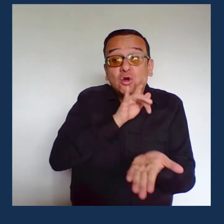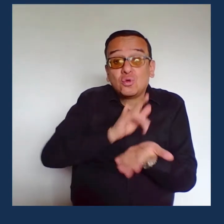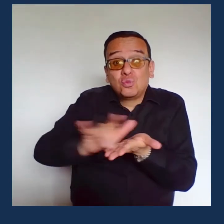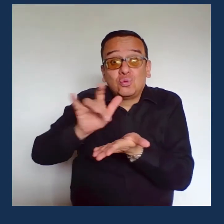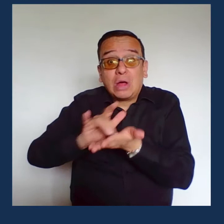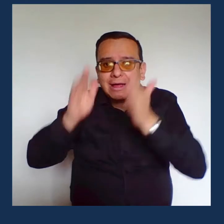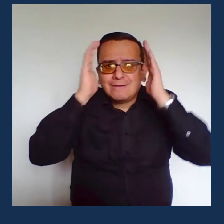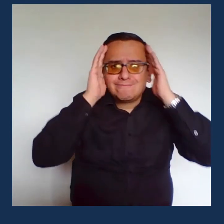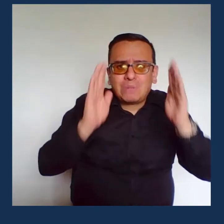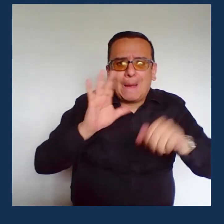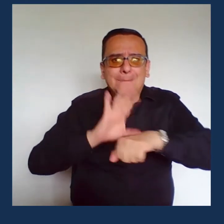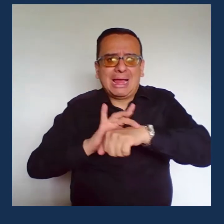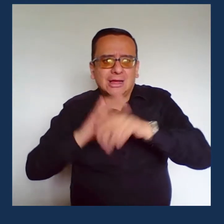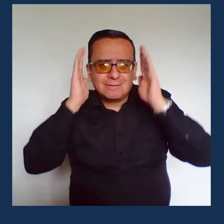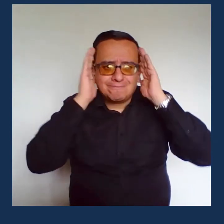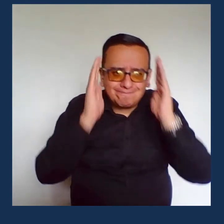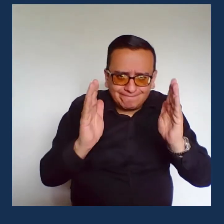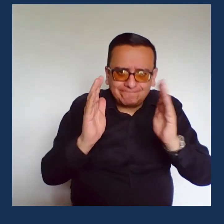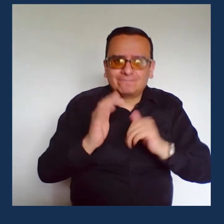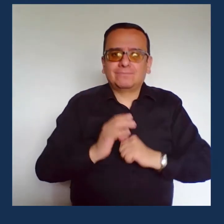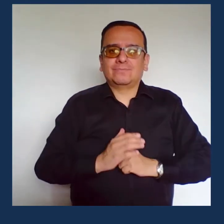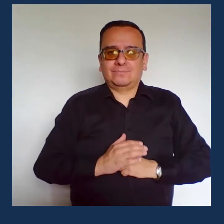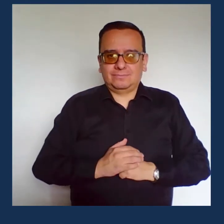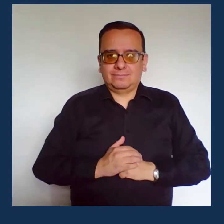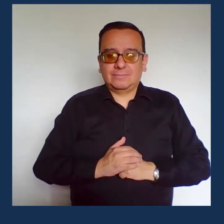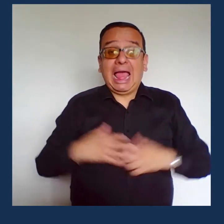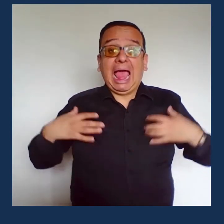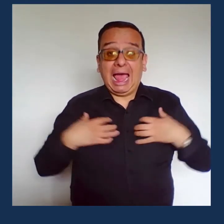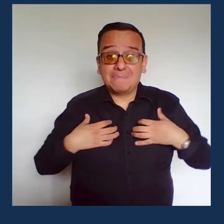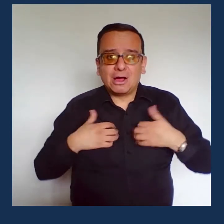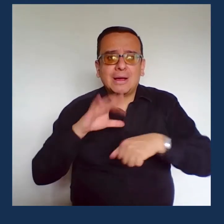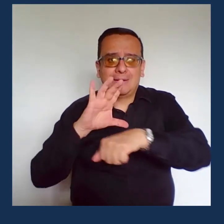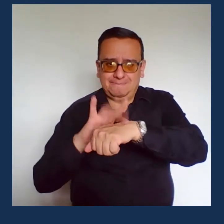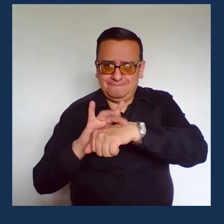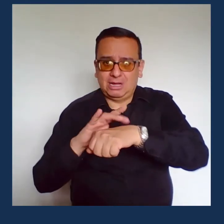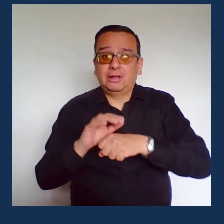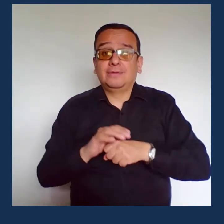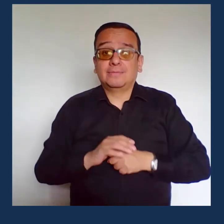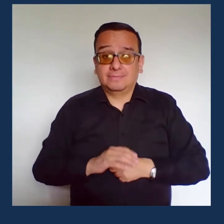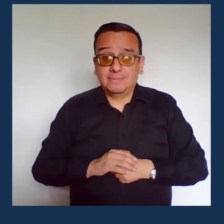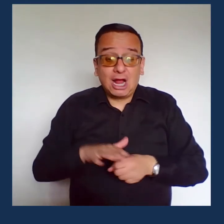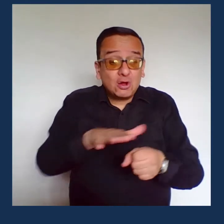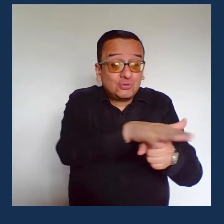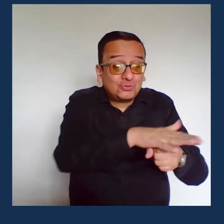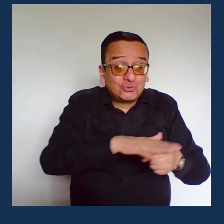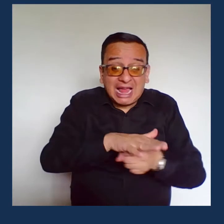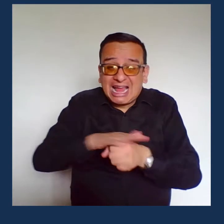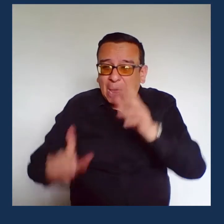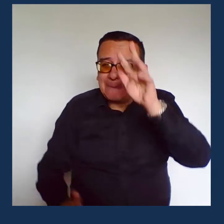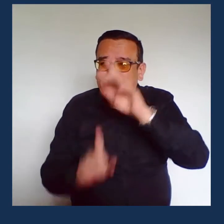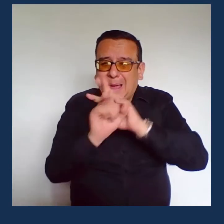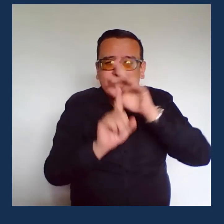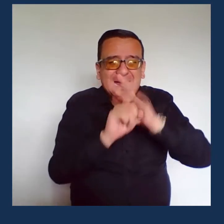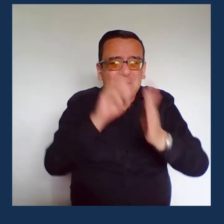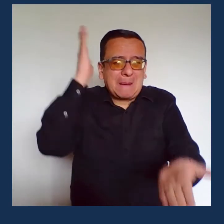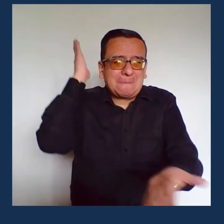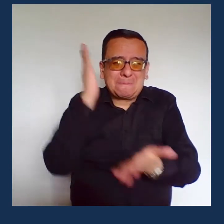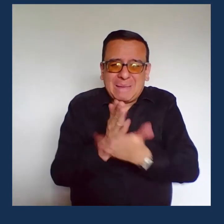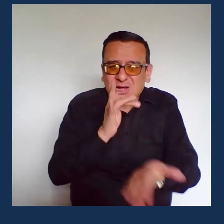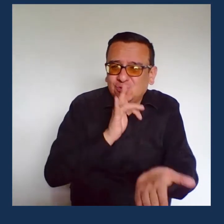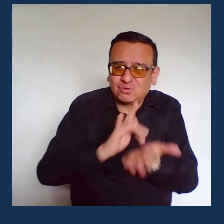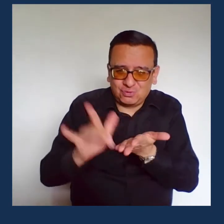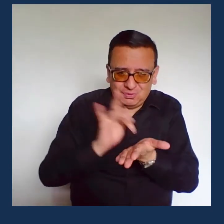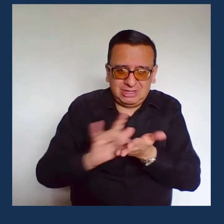Emergencias médicas y veterinarias Casos de fuerza mayor y